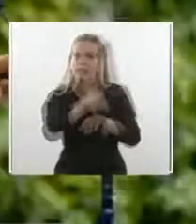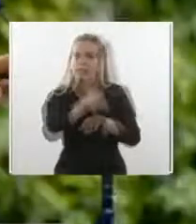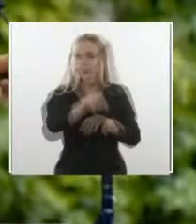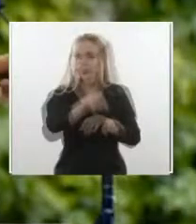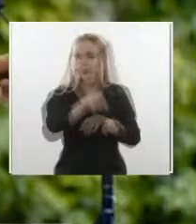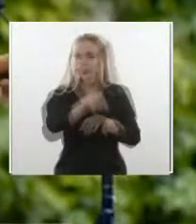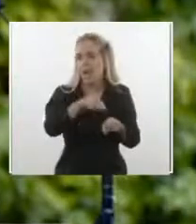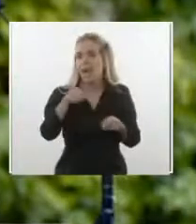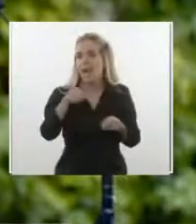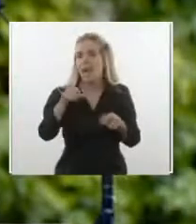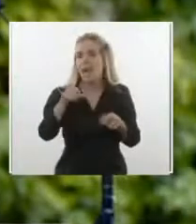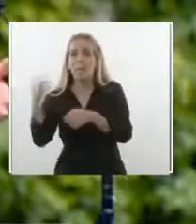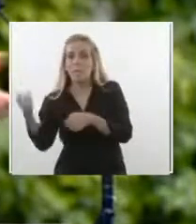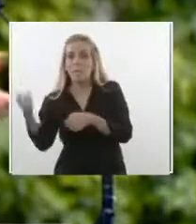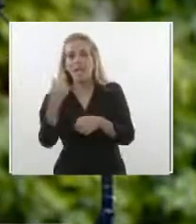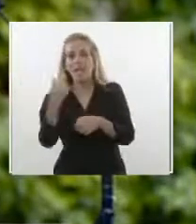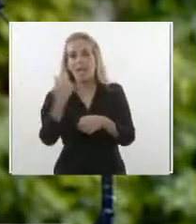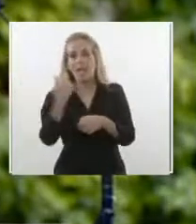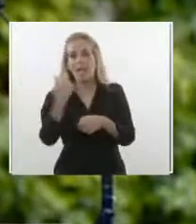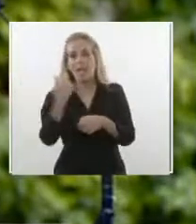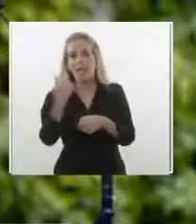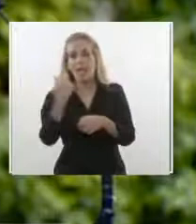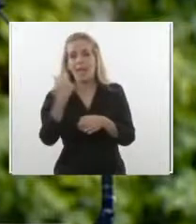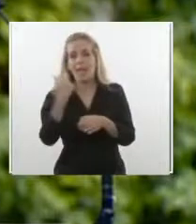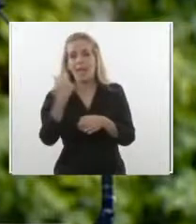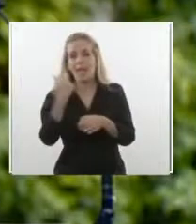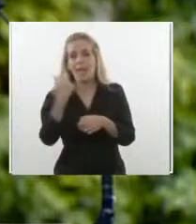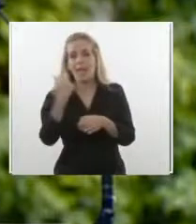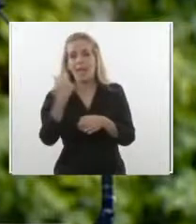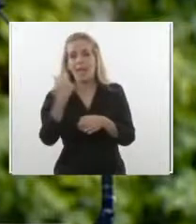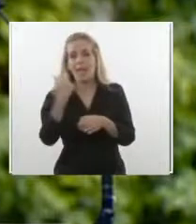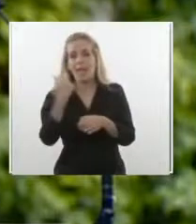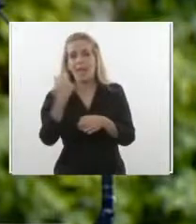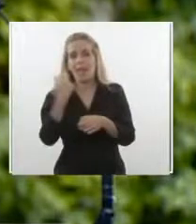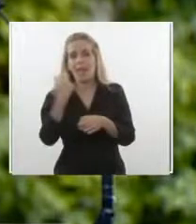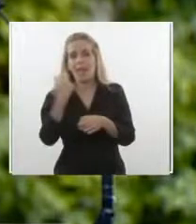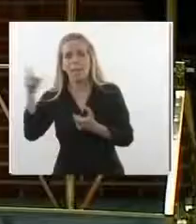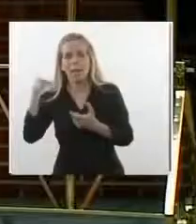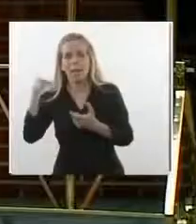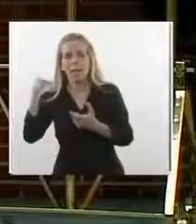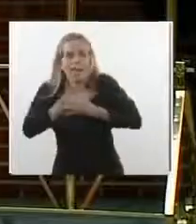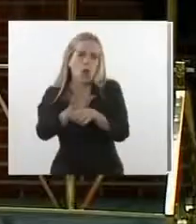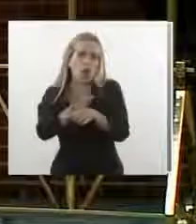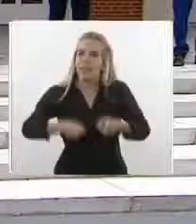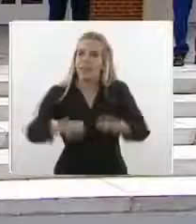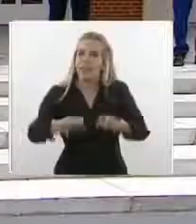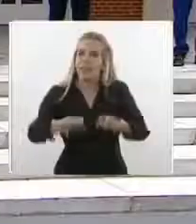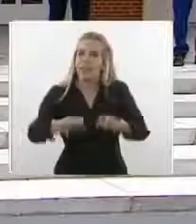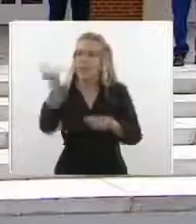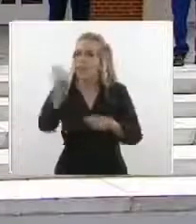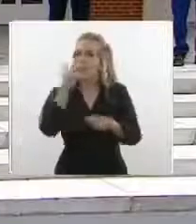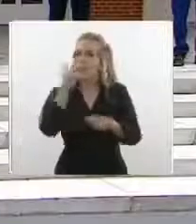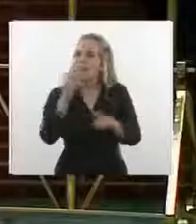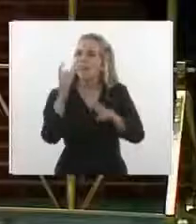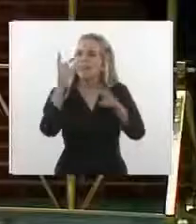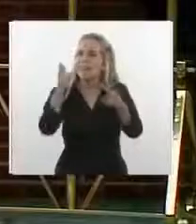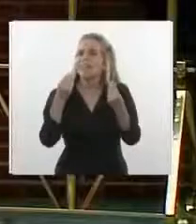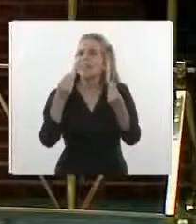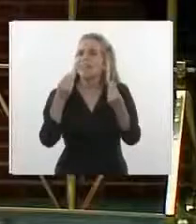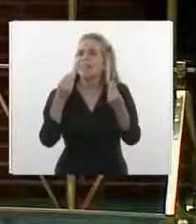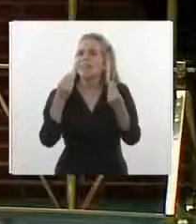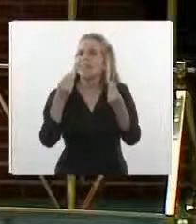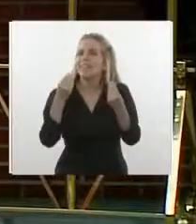solidaridad, con todo el cariño, con toda la hermandad de la sociedad española en estos momentos tan difíciles que estamos. Que durante estos